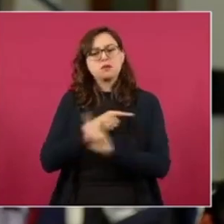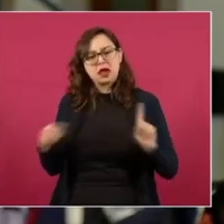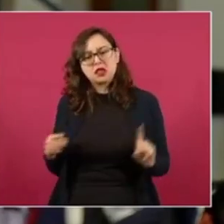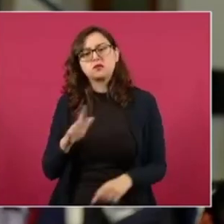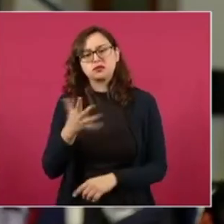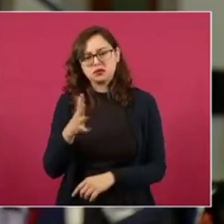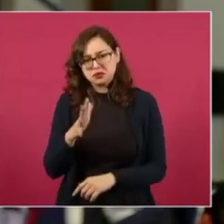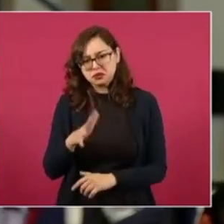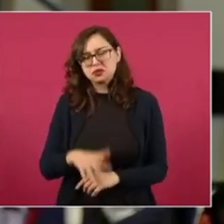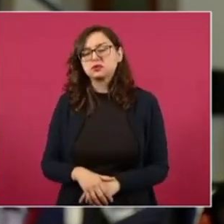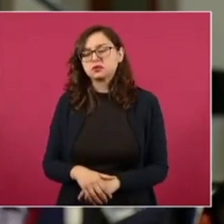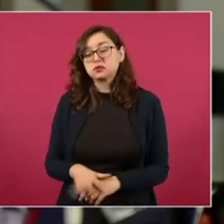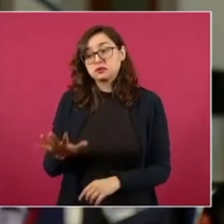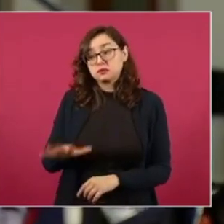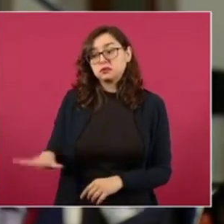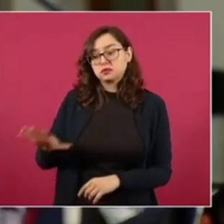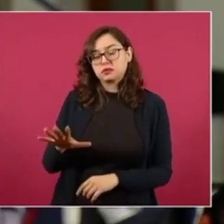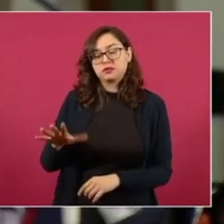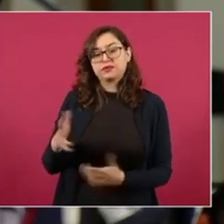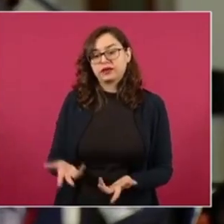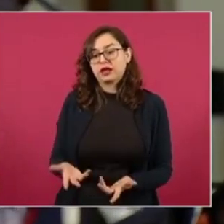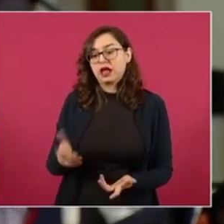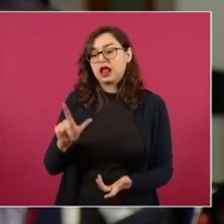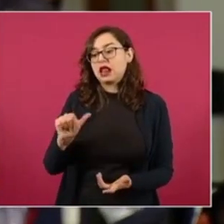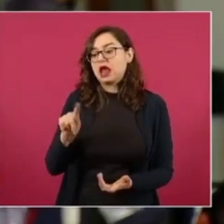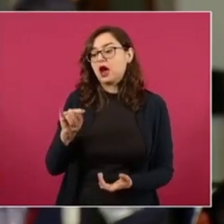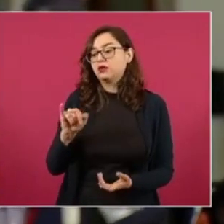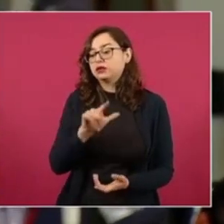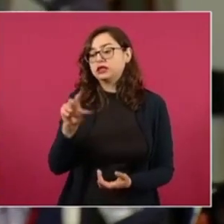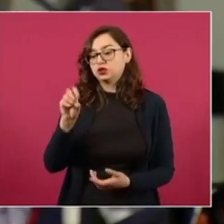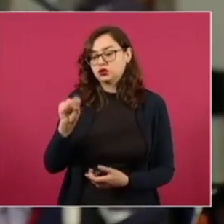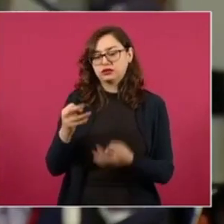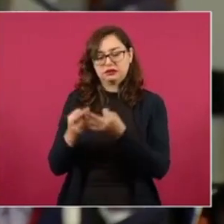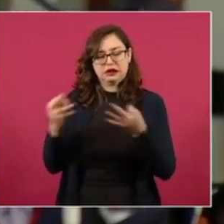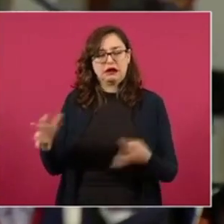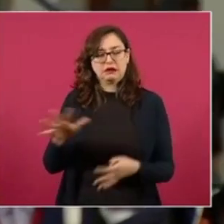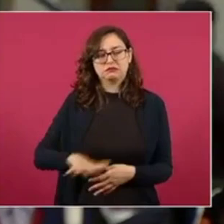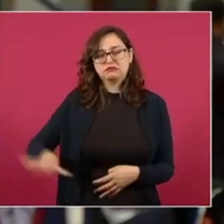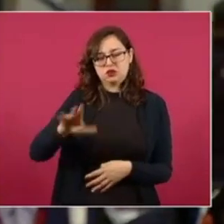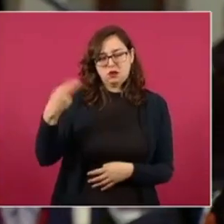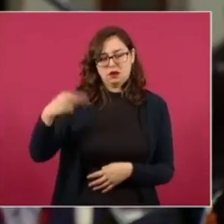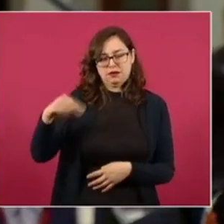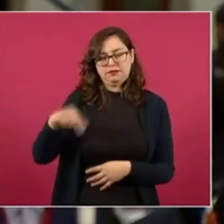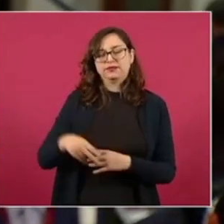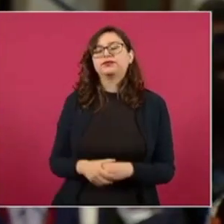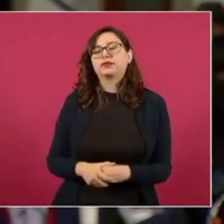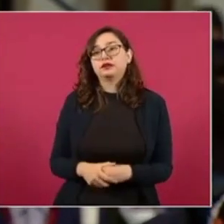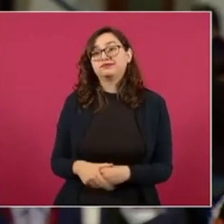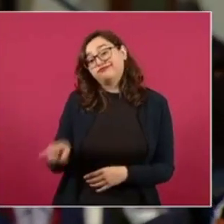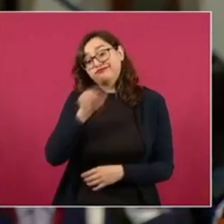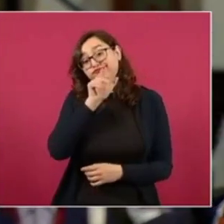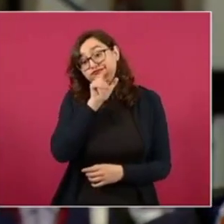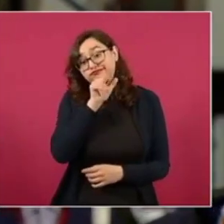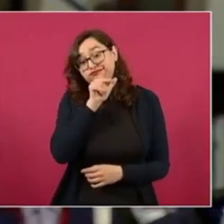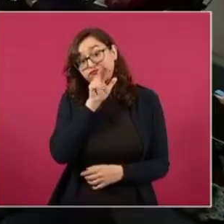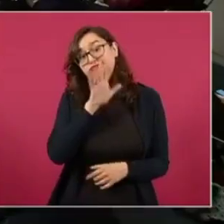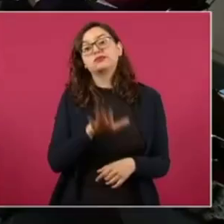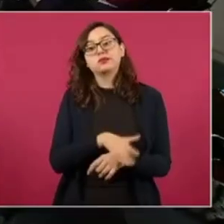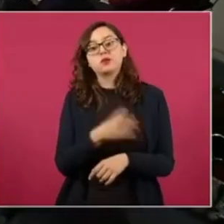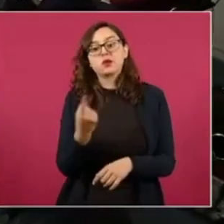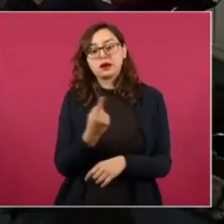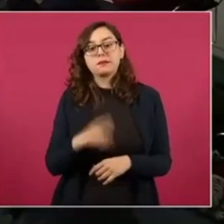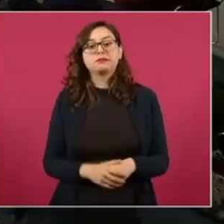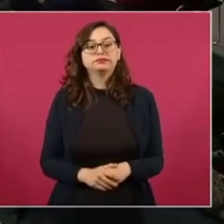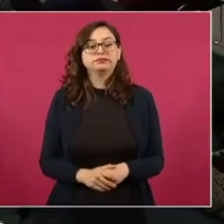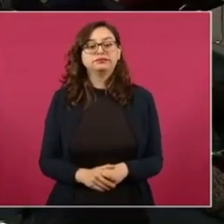los ejidatarios de Dautillos están, bueno, muy preocupados en específico porque atendiendo a sus instrucciones ya los atendió